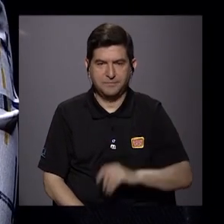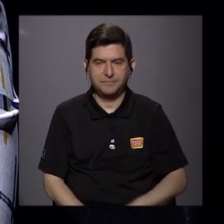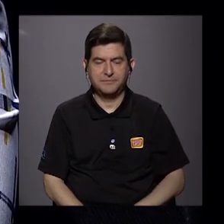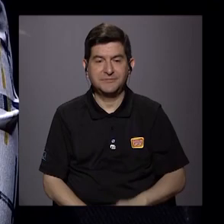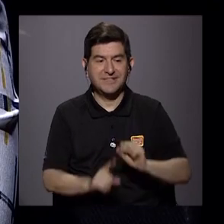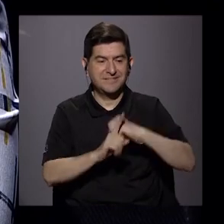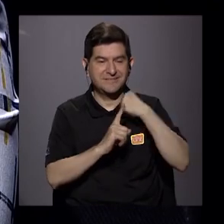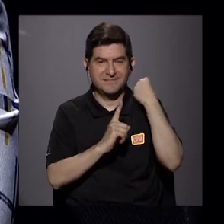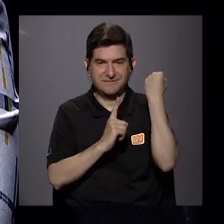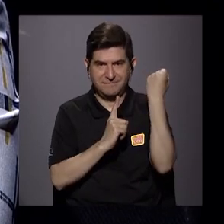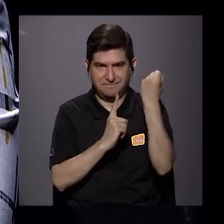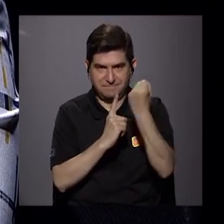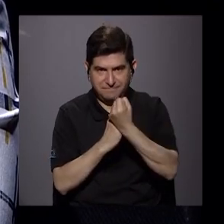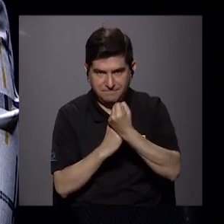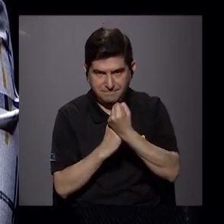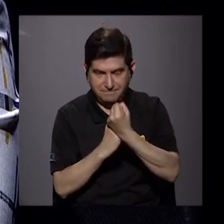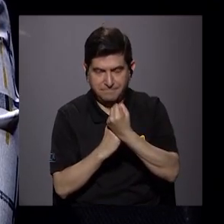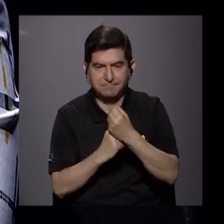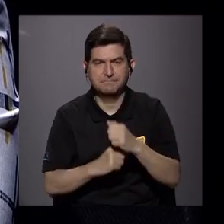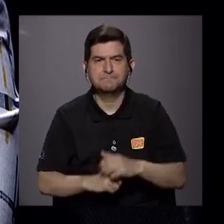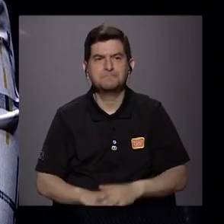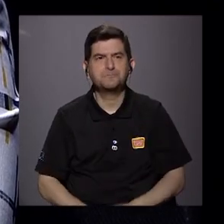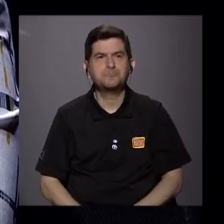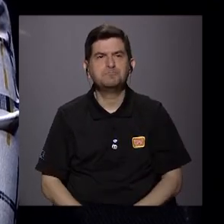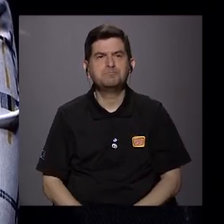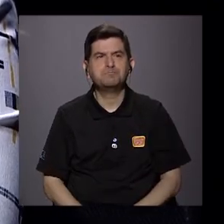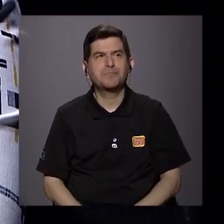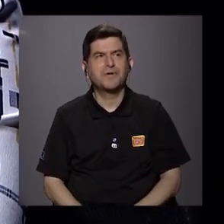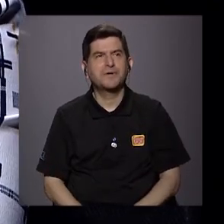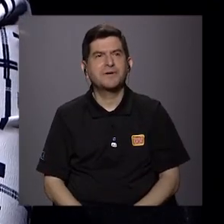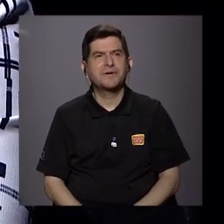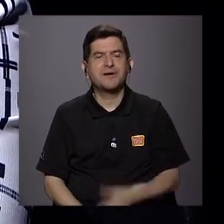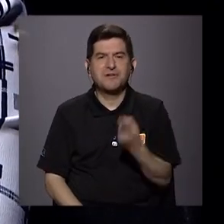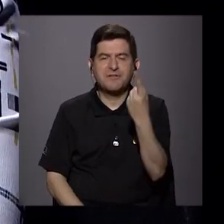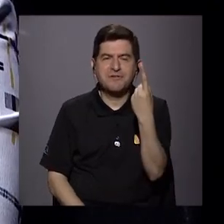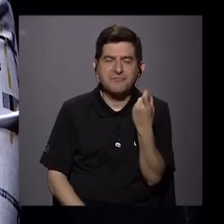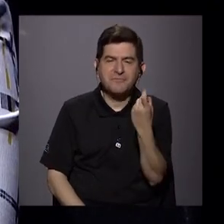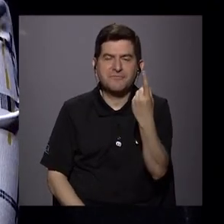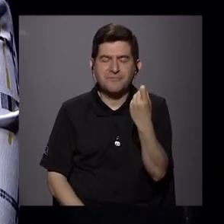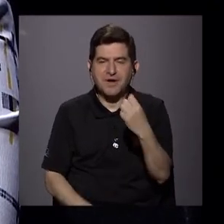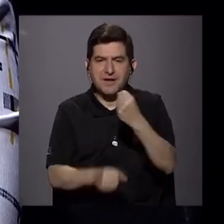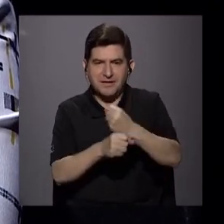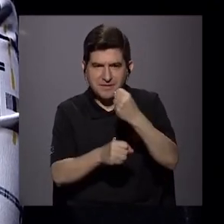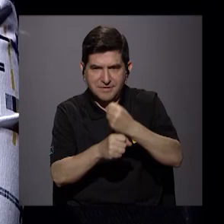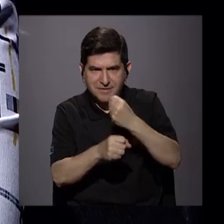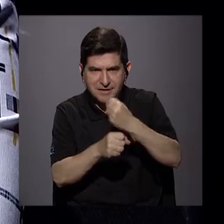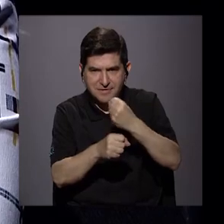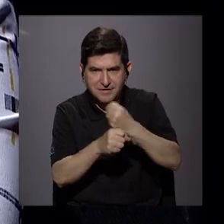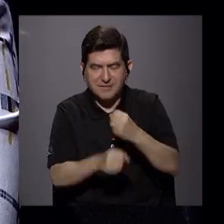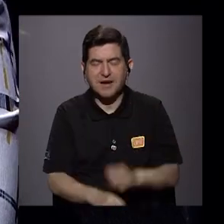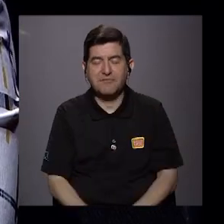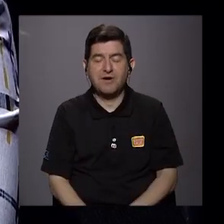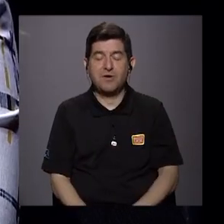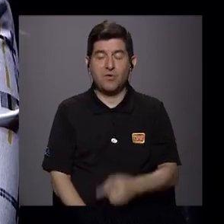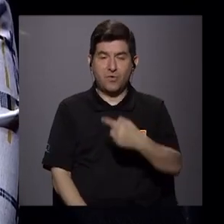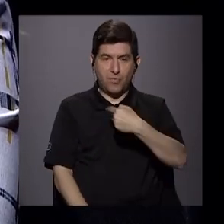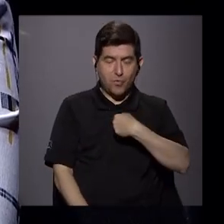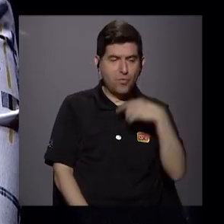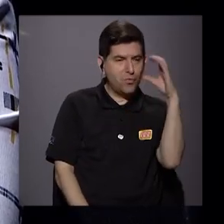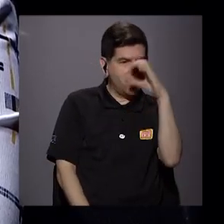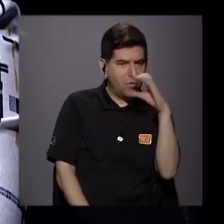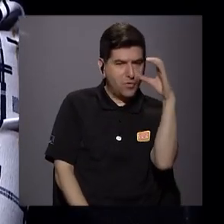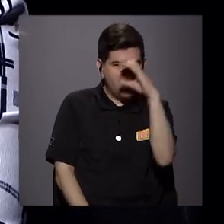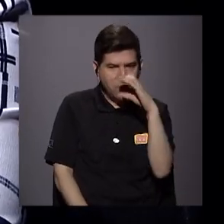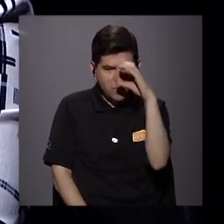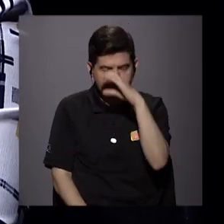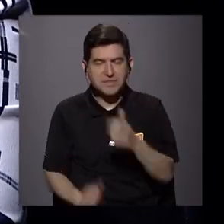con la situación, digamos, podríamos hablar del desempleo friccional, que es cuando estamos buscando trabajo